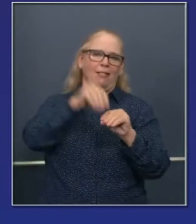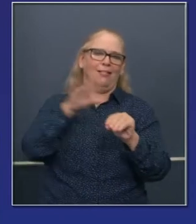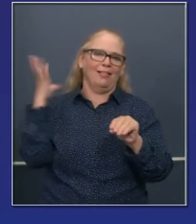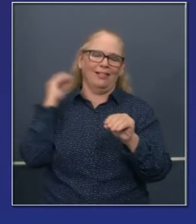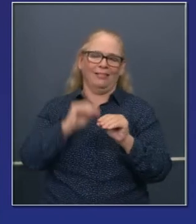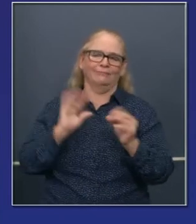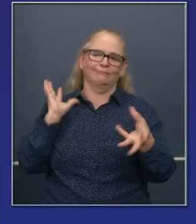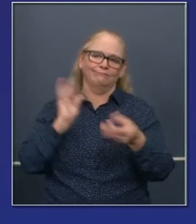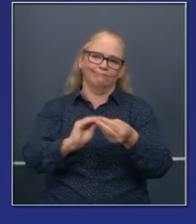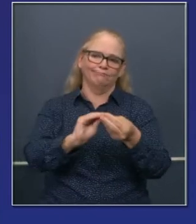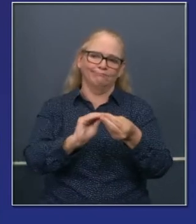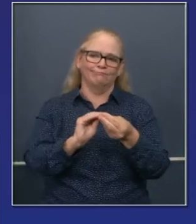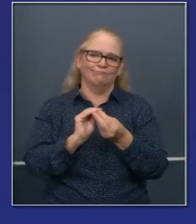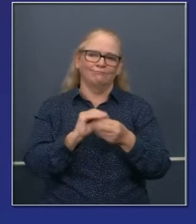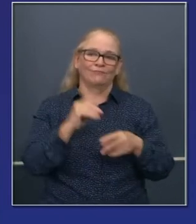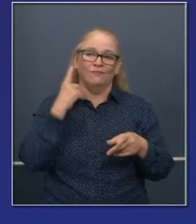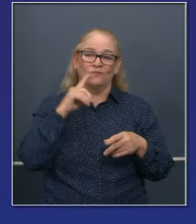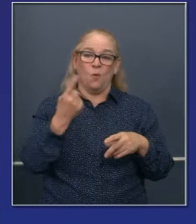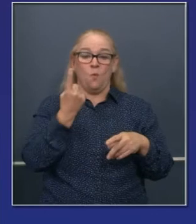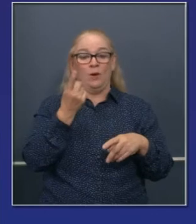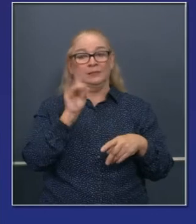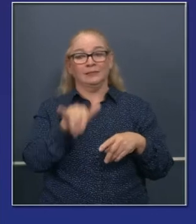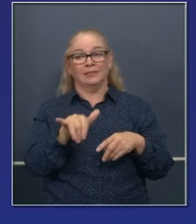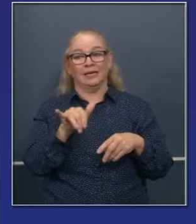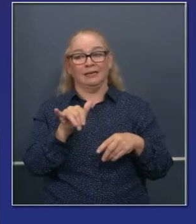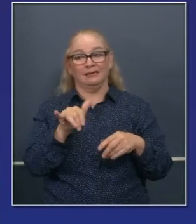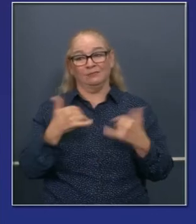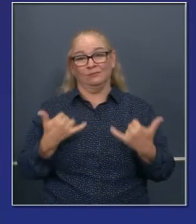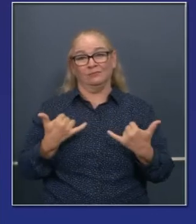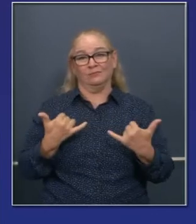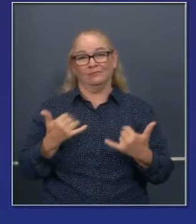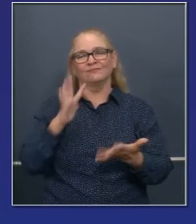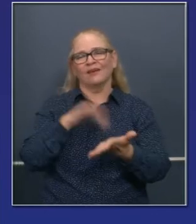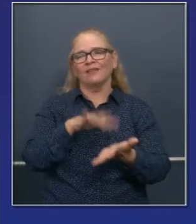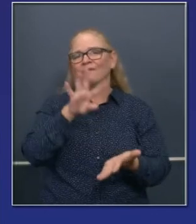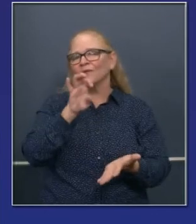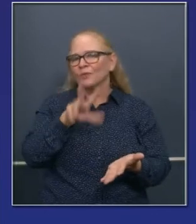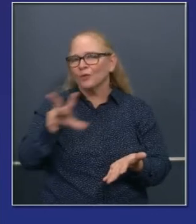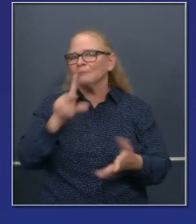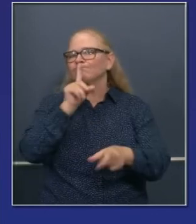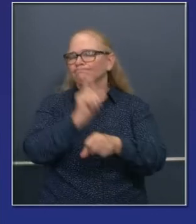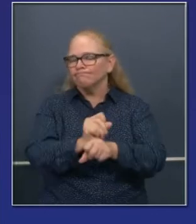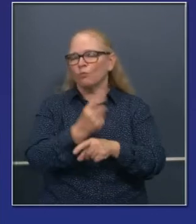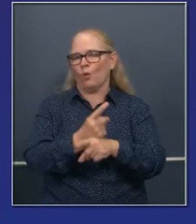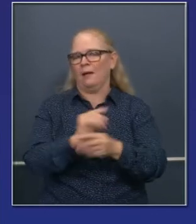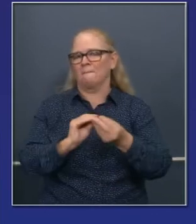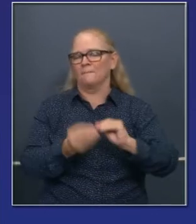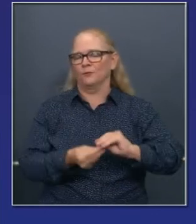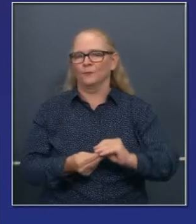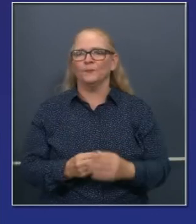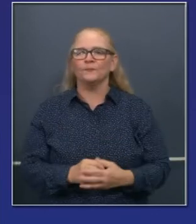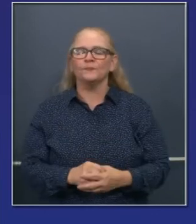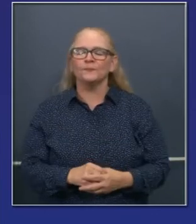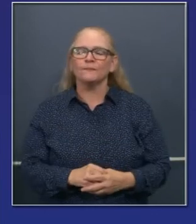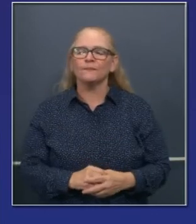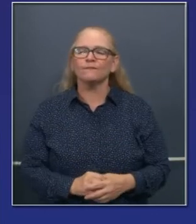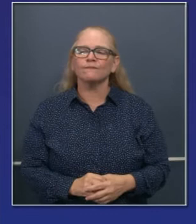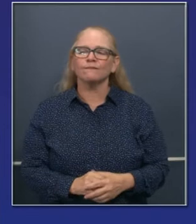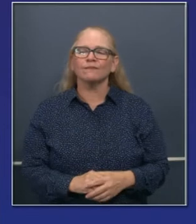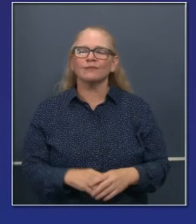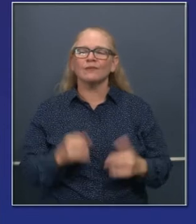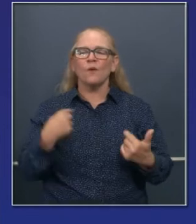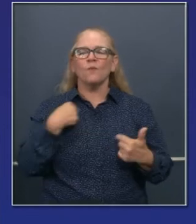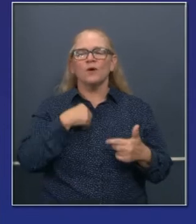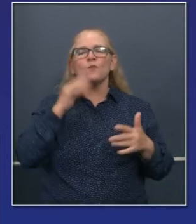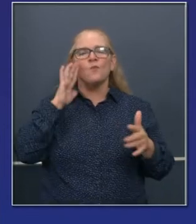tabular todo eso y saber cuál es la tasa de positividad en los próximos días, pero sepan que todo eso está pasando de